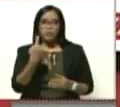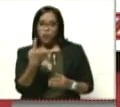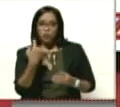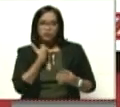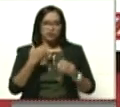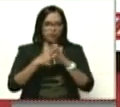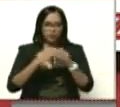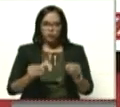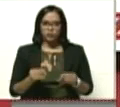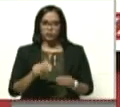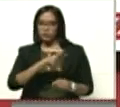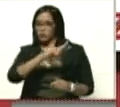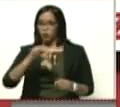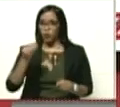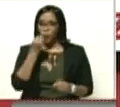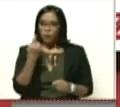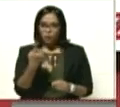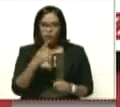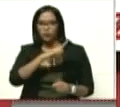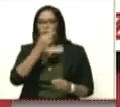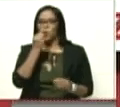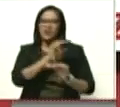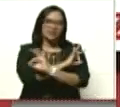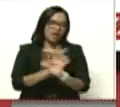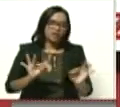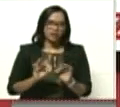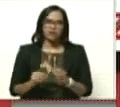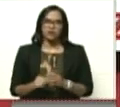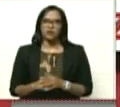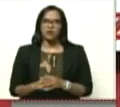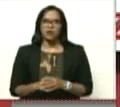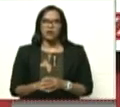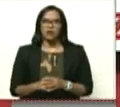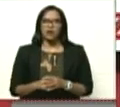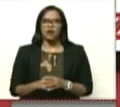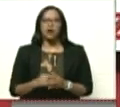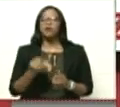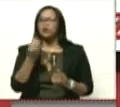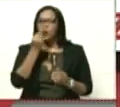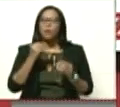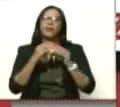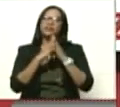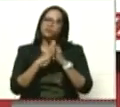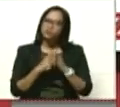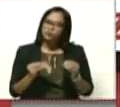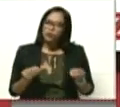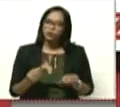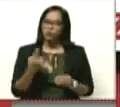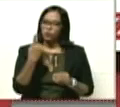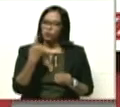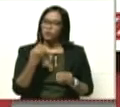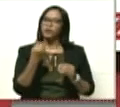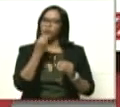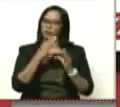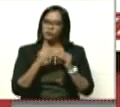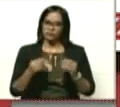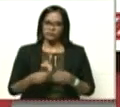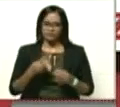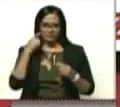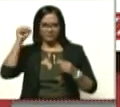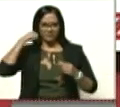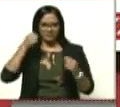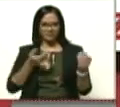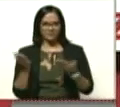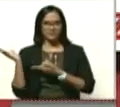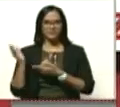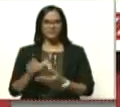es. Y si no come uno, no come nadie. Ahora, cuando come uno, comen todos. Es gente buena. Vean este video. Comuna o